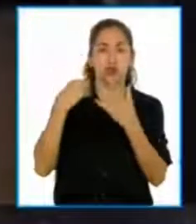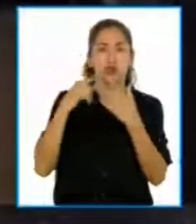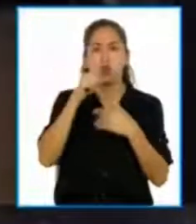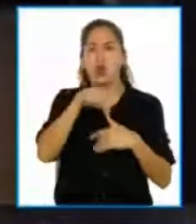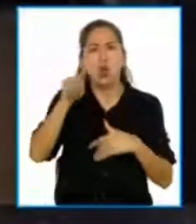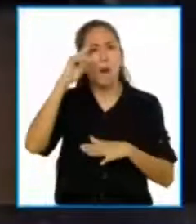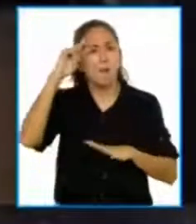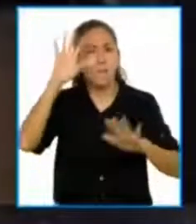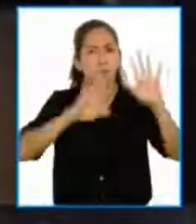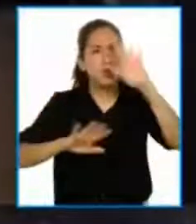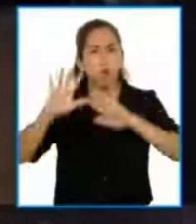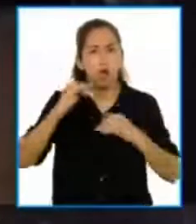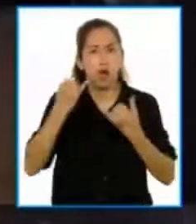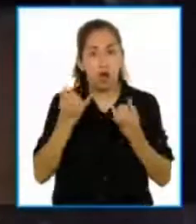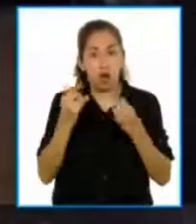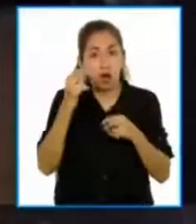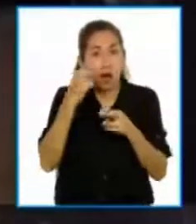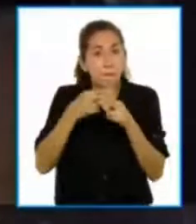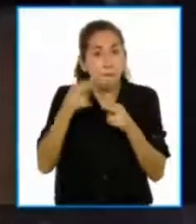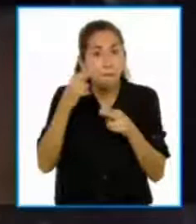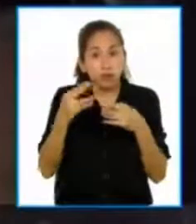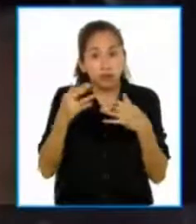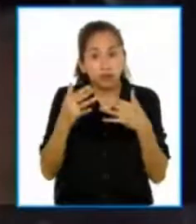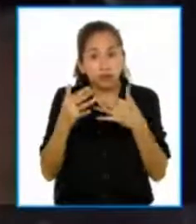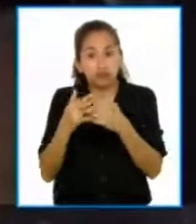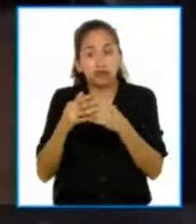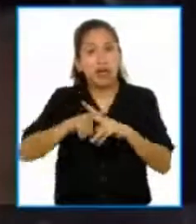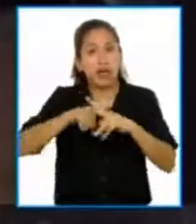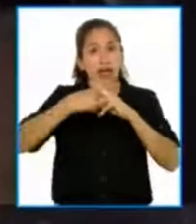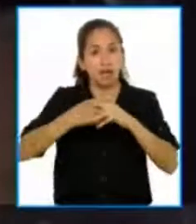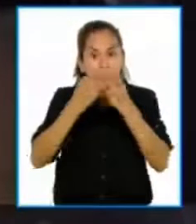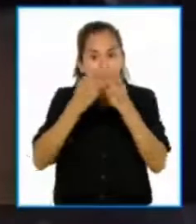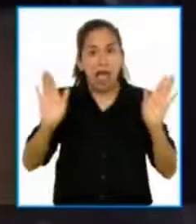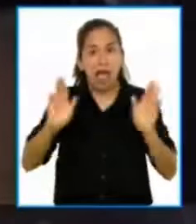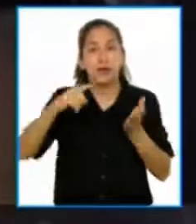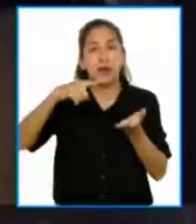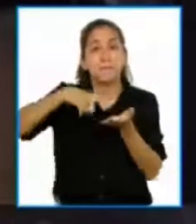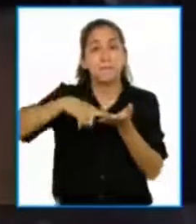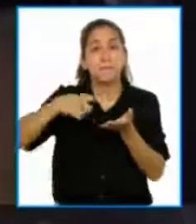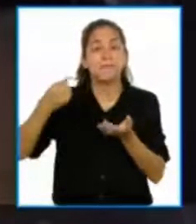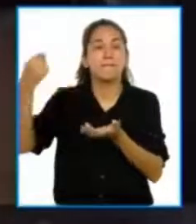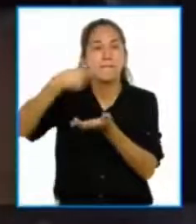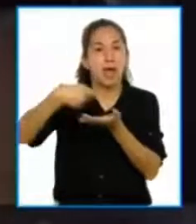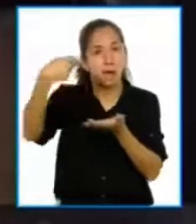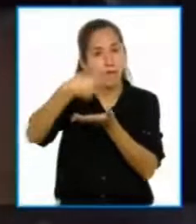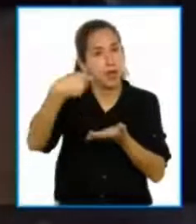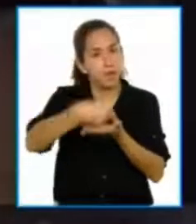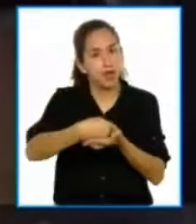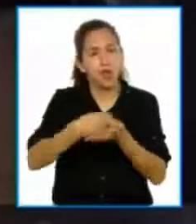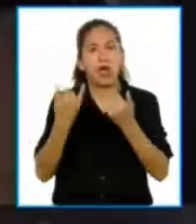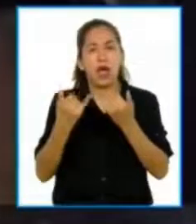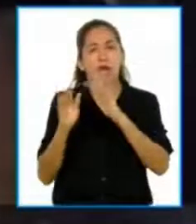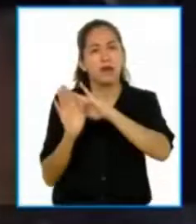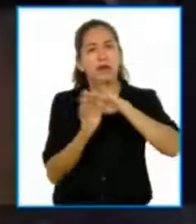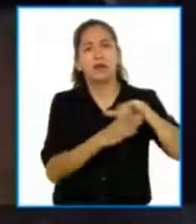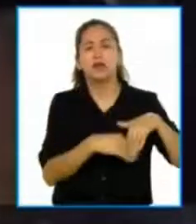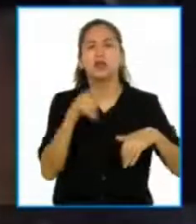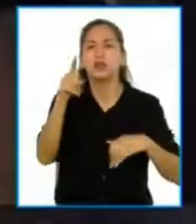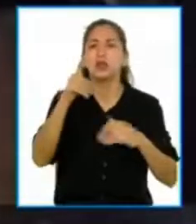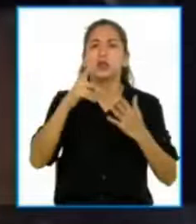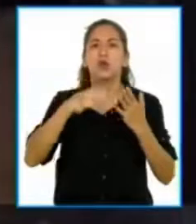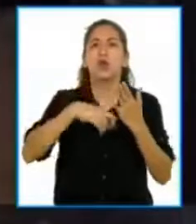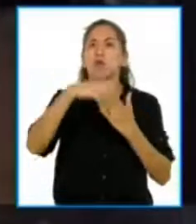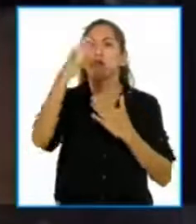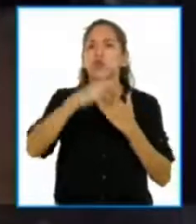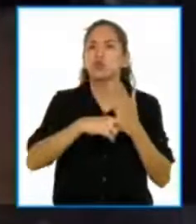preocupación era porque ya se acerca la fecha del inicio de pagos. Y la segunda, premier, es que en el Congreso se ha presentado un proyecto de ley de